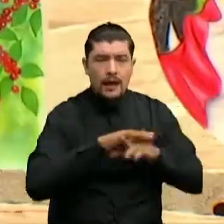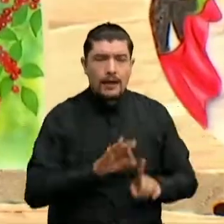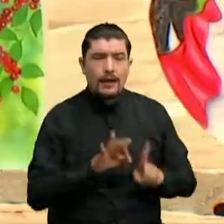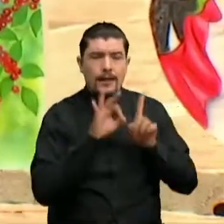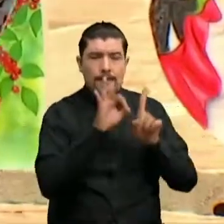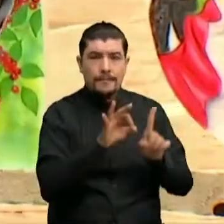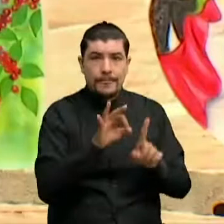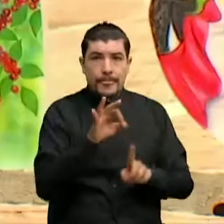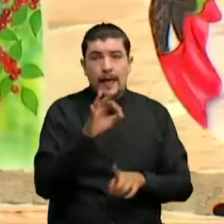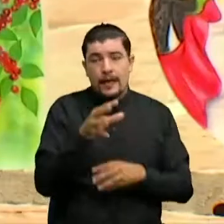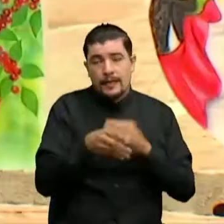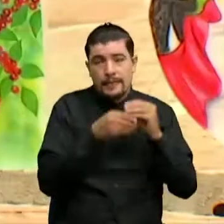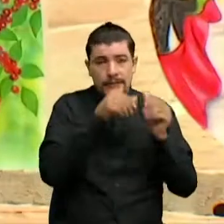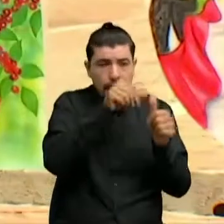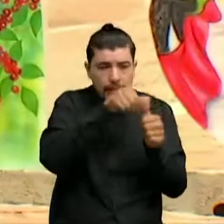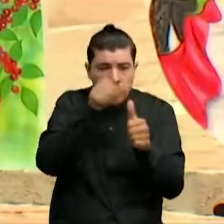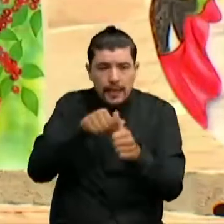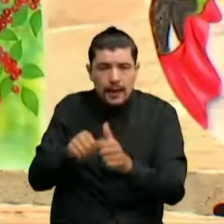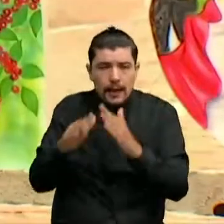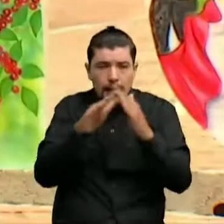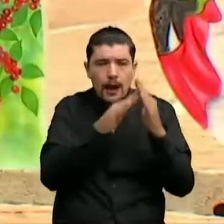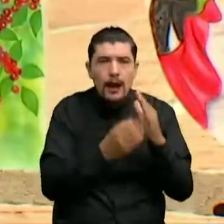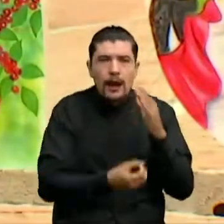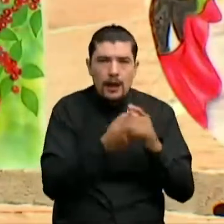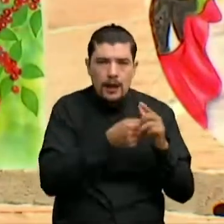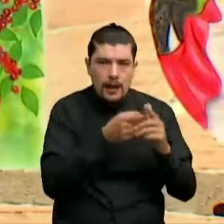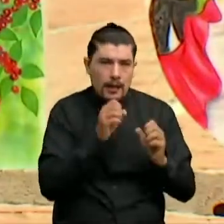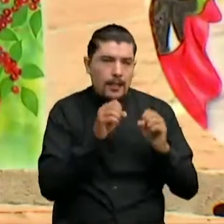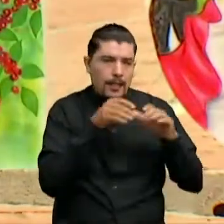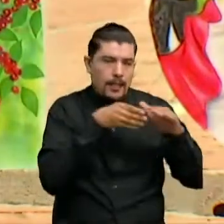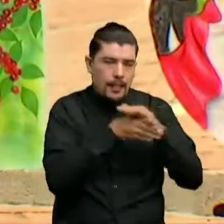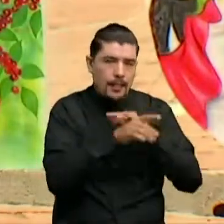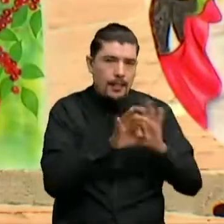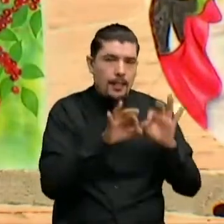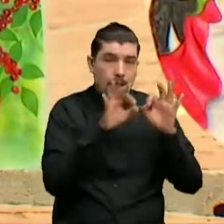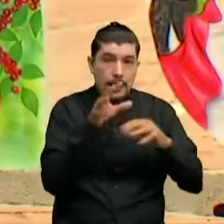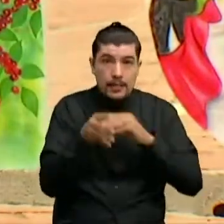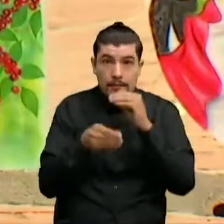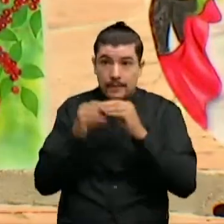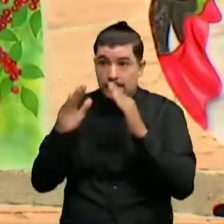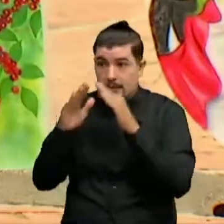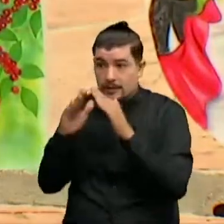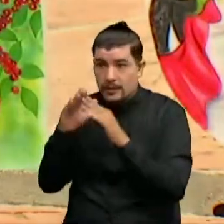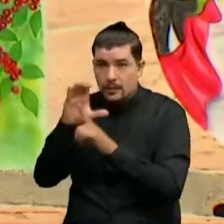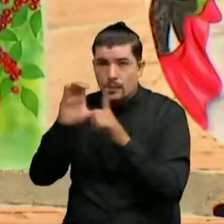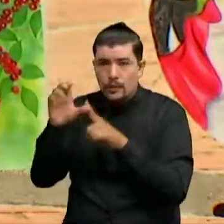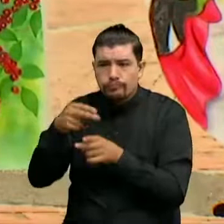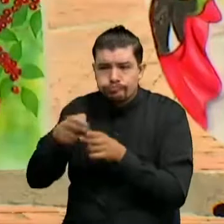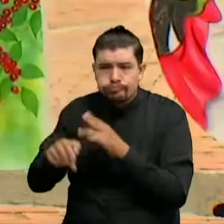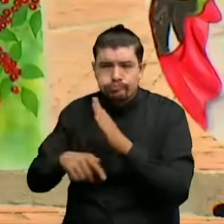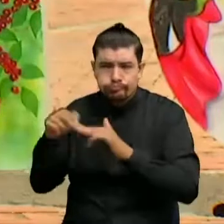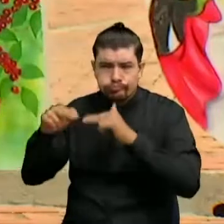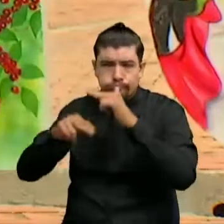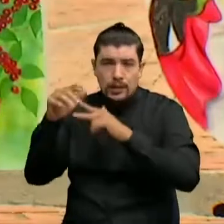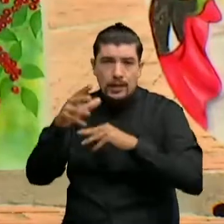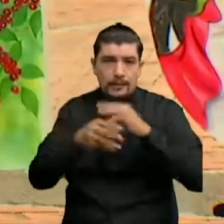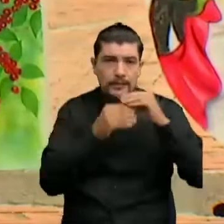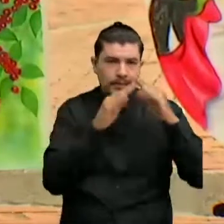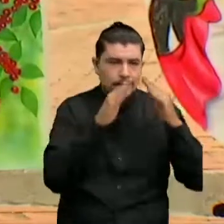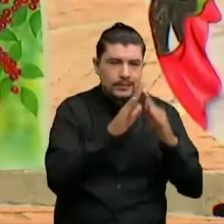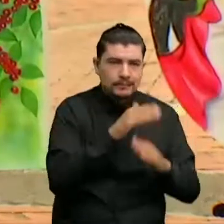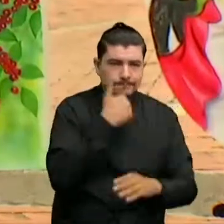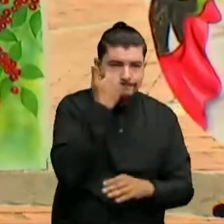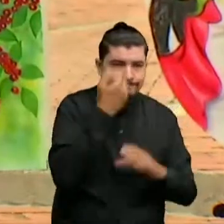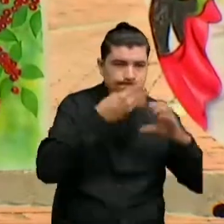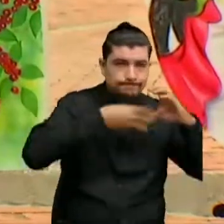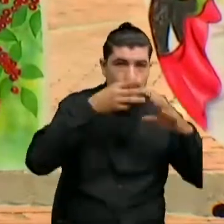y pues obviamente ocupando cada una de las viviendas Ya avanza positivamente también la Casa de la Cultura La Casa del Adulto Mayor Ya cuenta